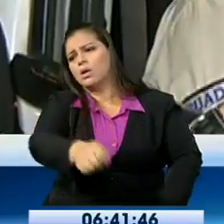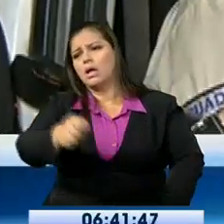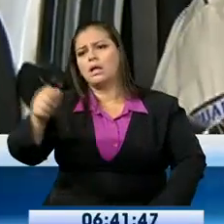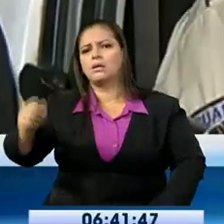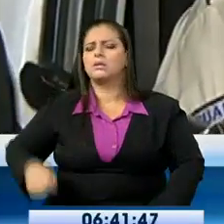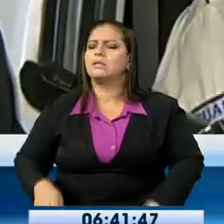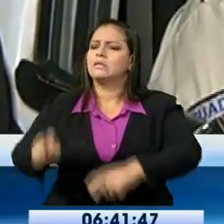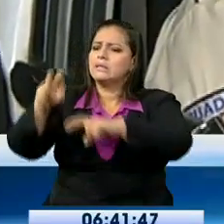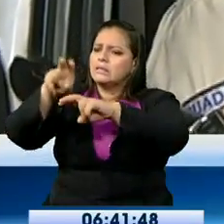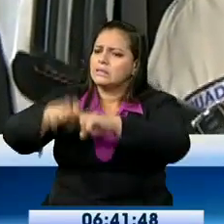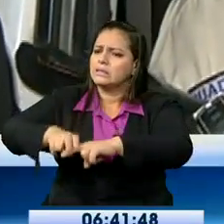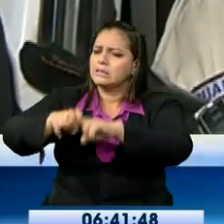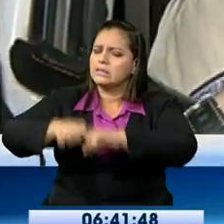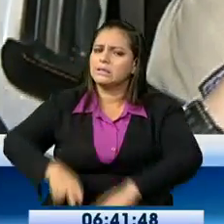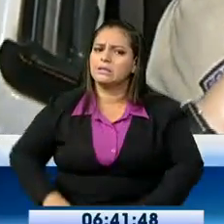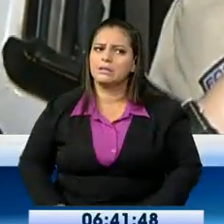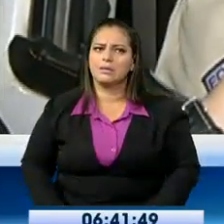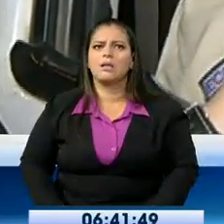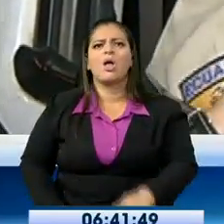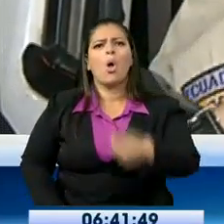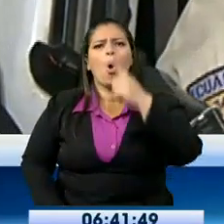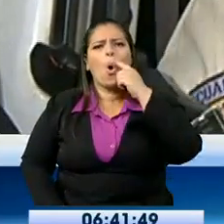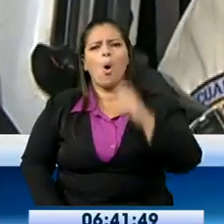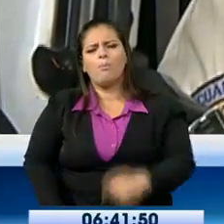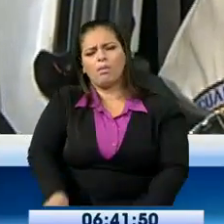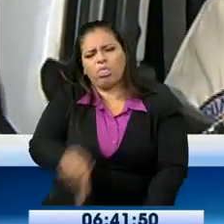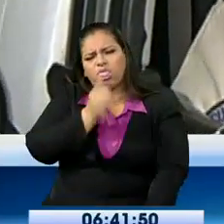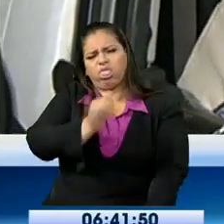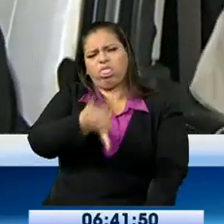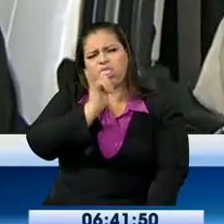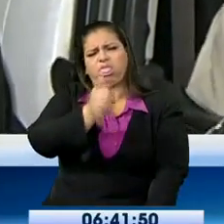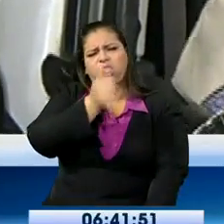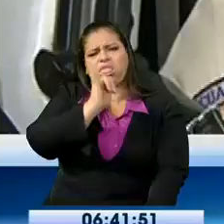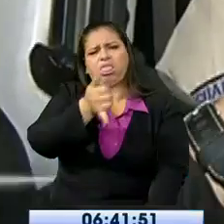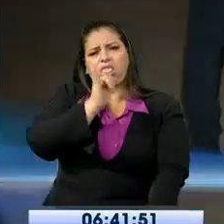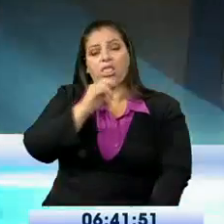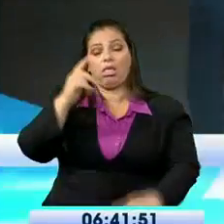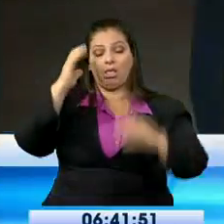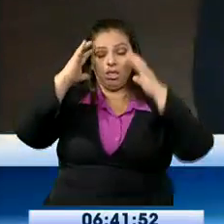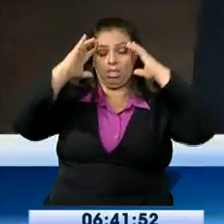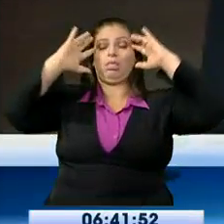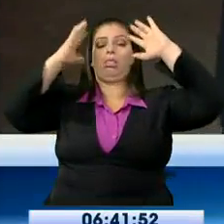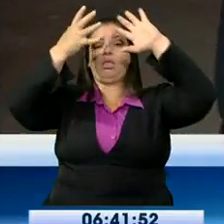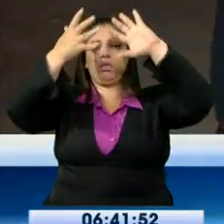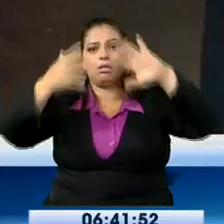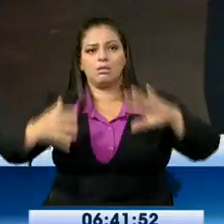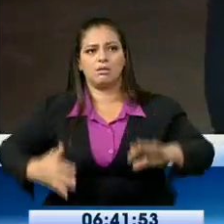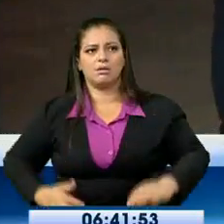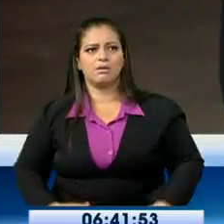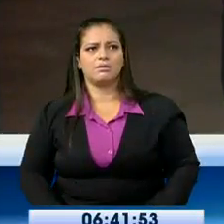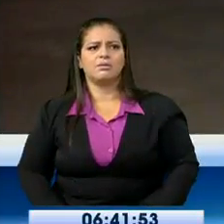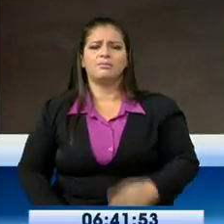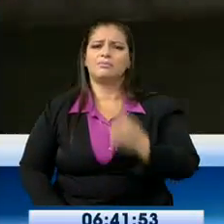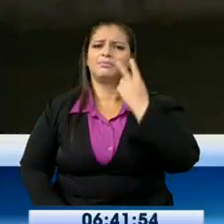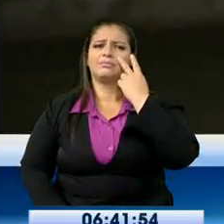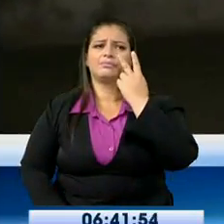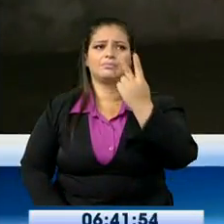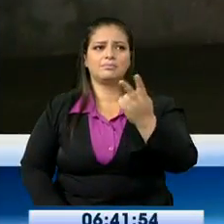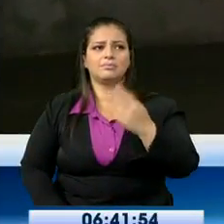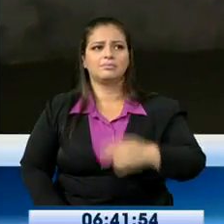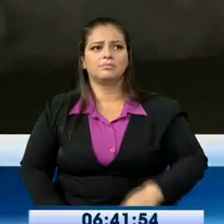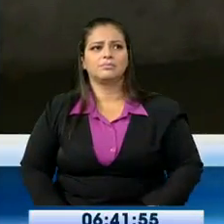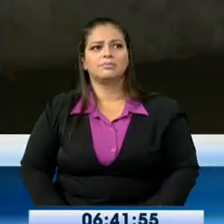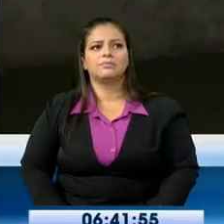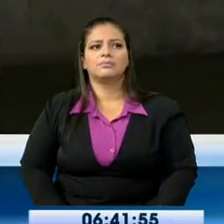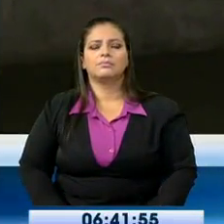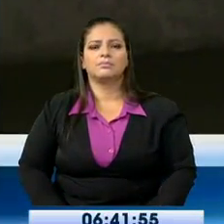El se encuentra sin dinero en estado de embriaguez y se estaba tratando de lanzar, como ustedes indicaron, a la vía principal. Vamos a colaborar a este 164 donde indican que